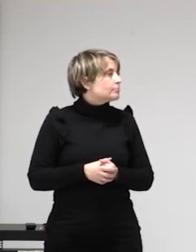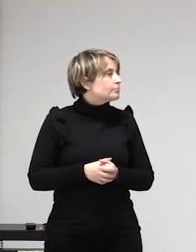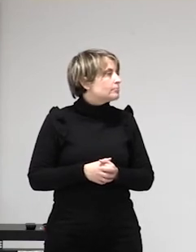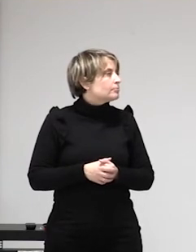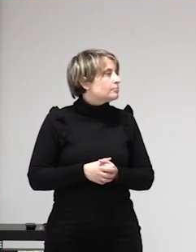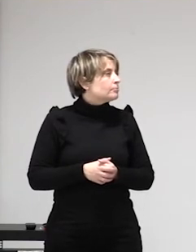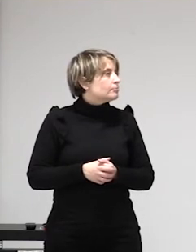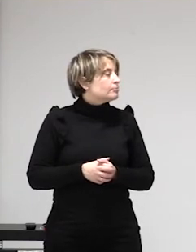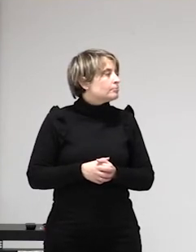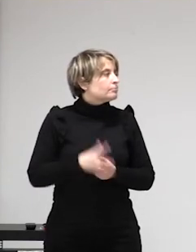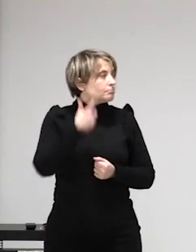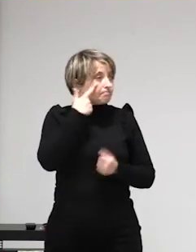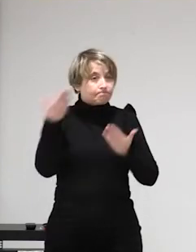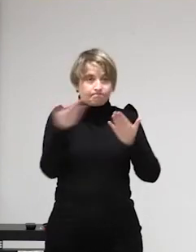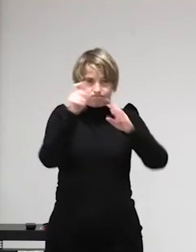muy bien